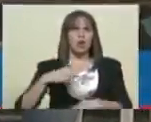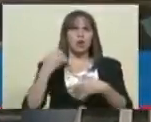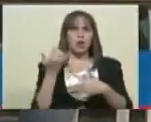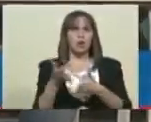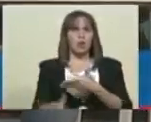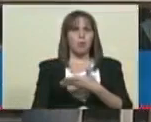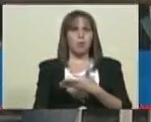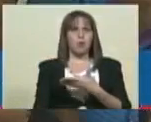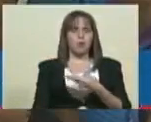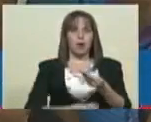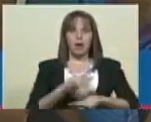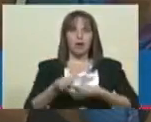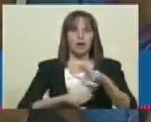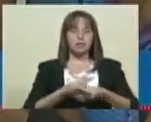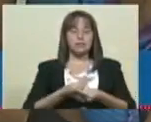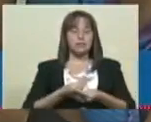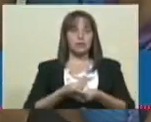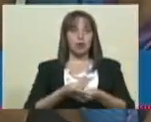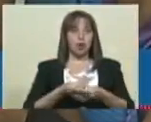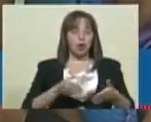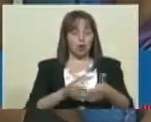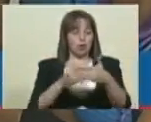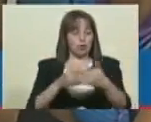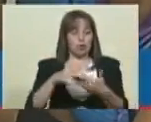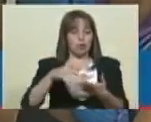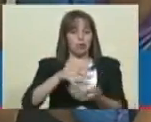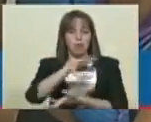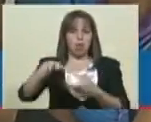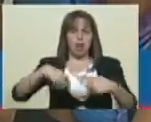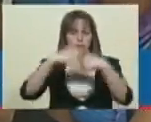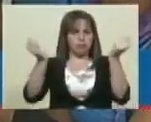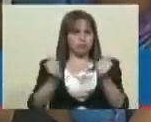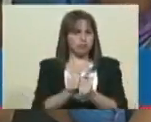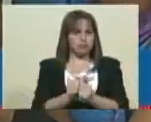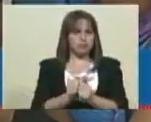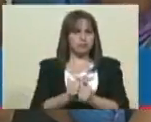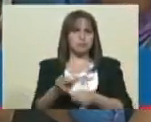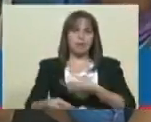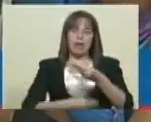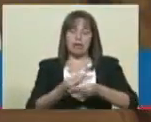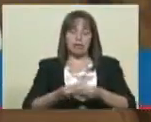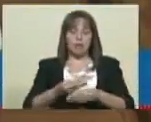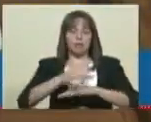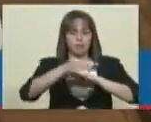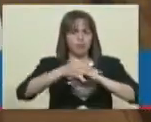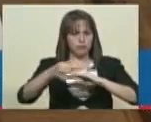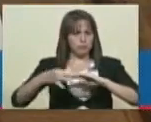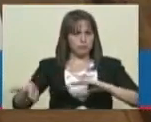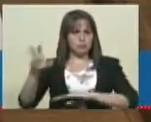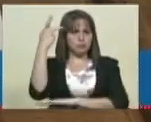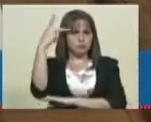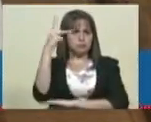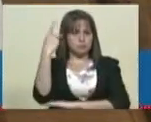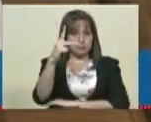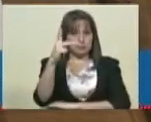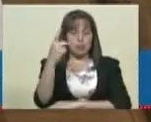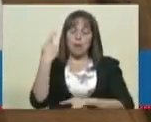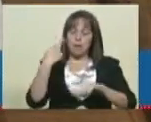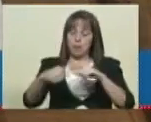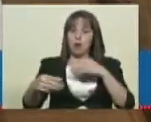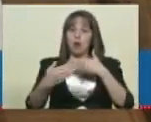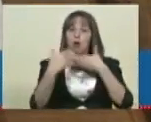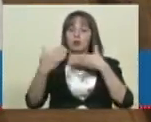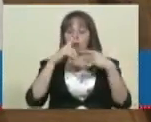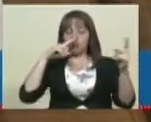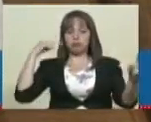dijimos nosotros, la violencia en el sentido de las poquitas y de los pocos en las parroquias y municipios. Sin embargo, ante estas amenazas, donde